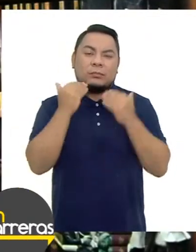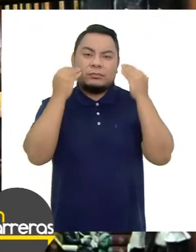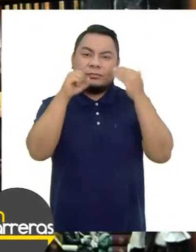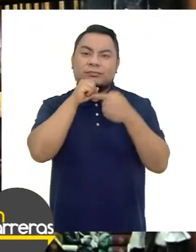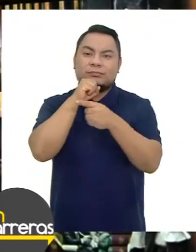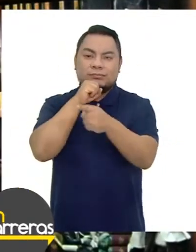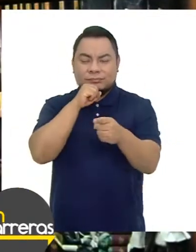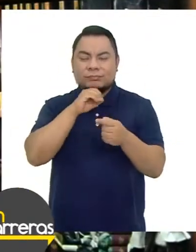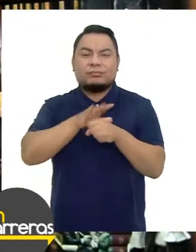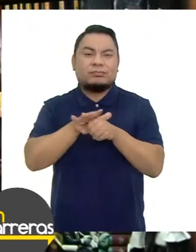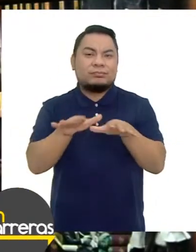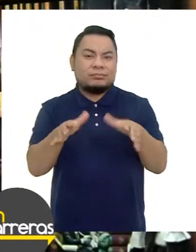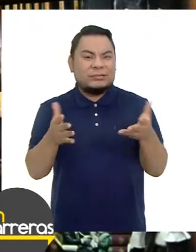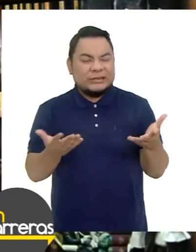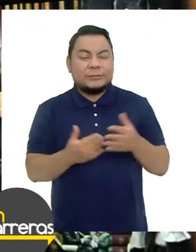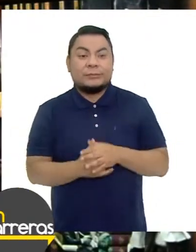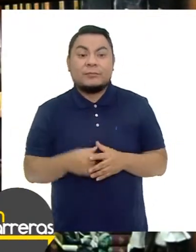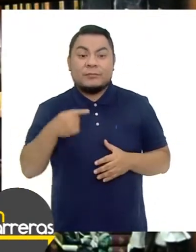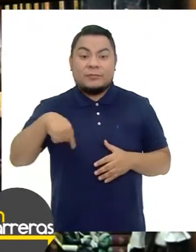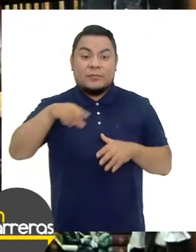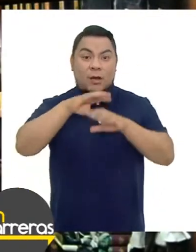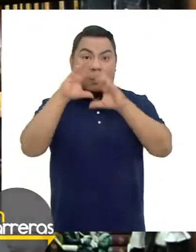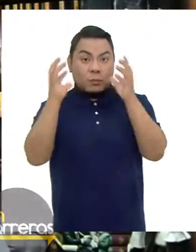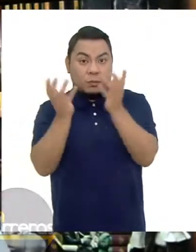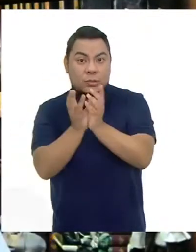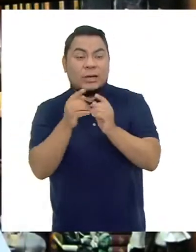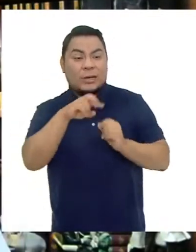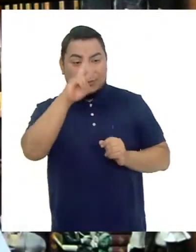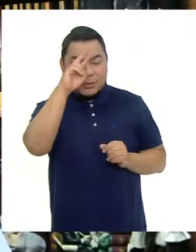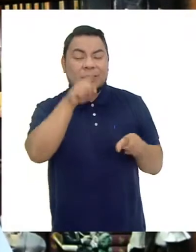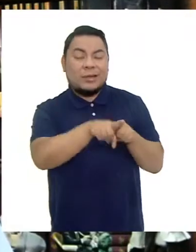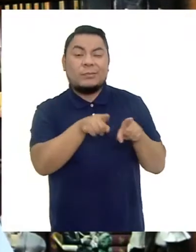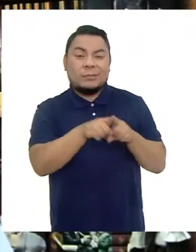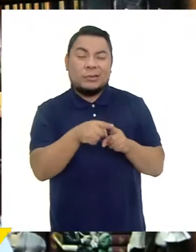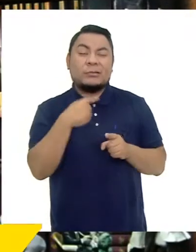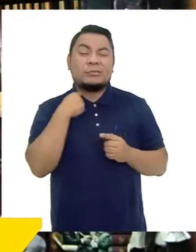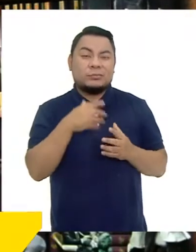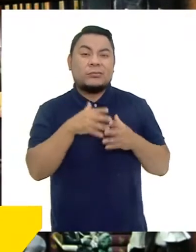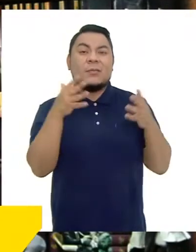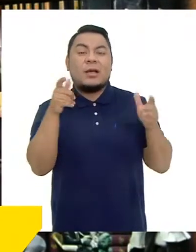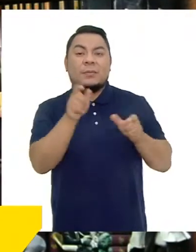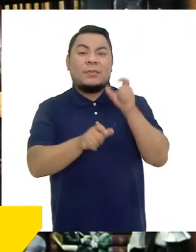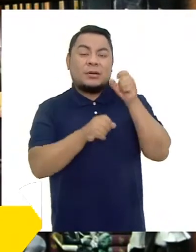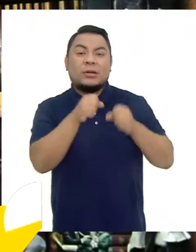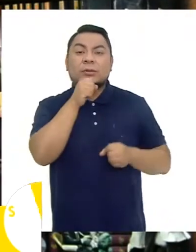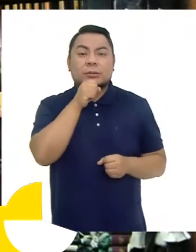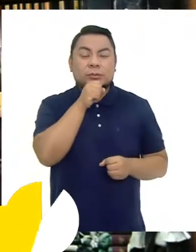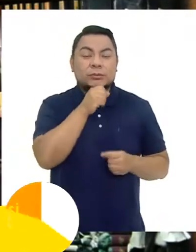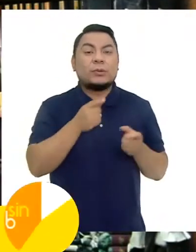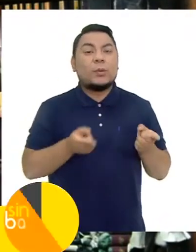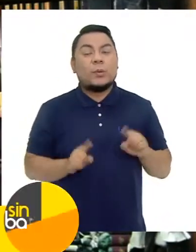mayores En esta pandemia a nivel mundial Y el Perú no ha sido la excepción Es más, cuando hablamos del trágico